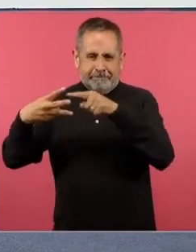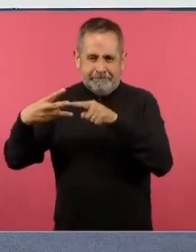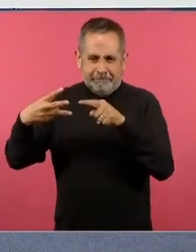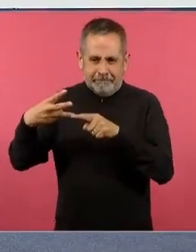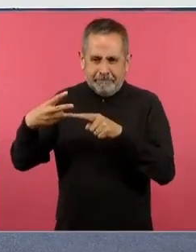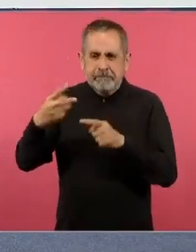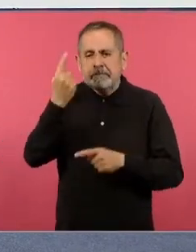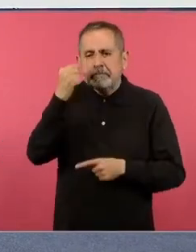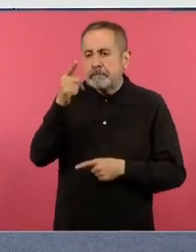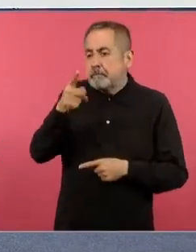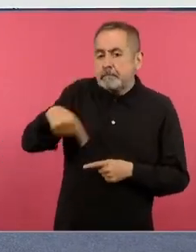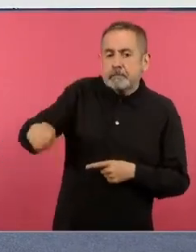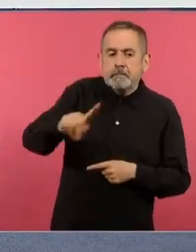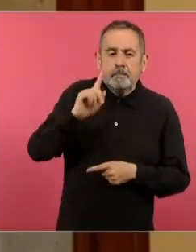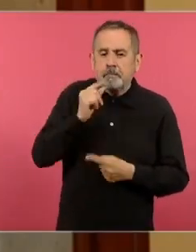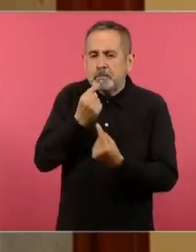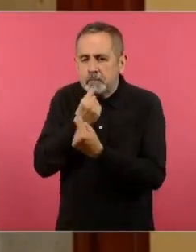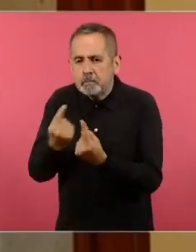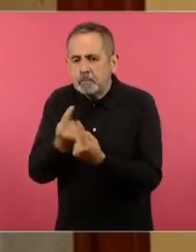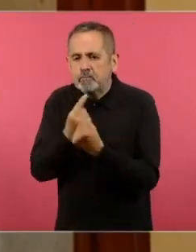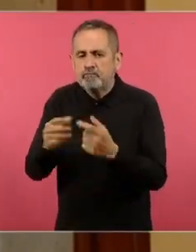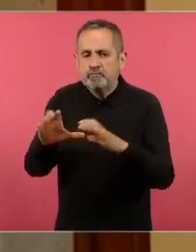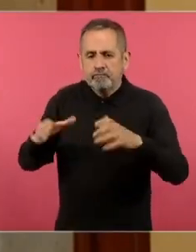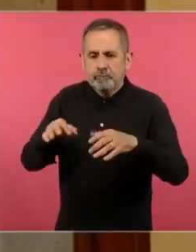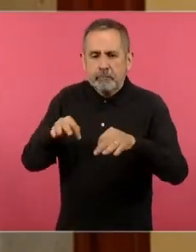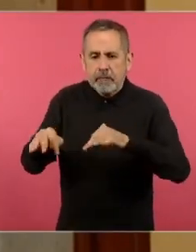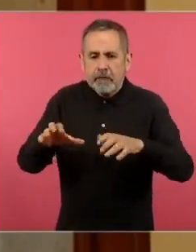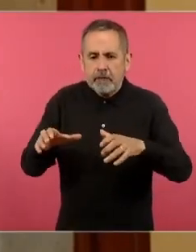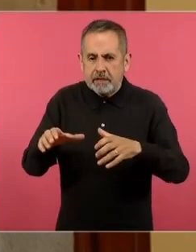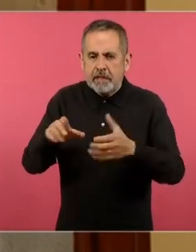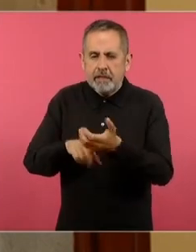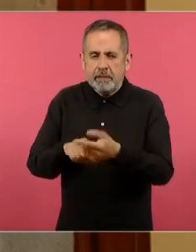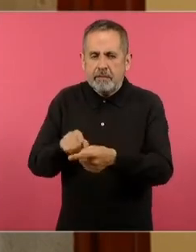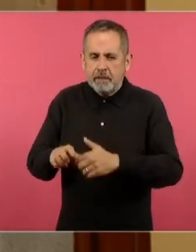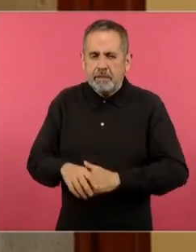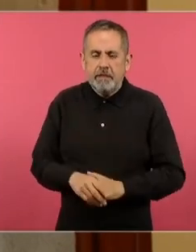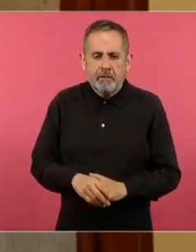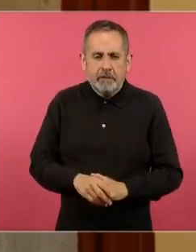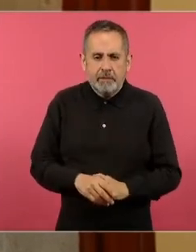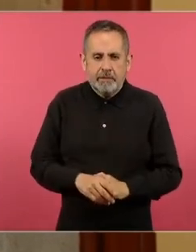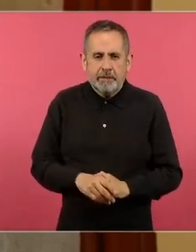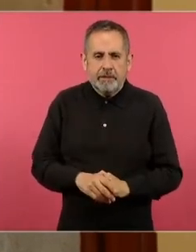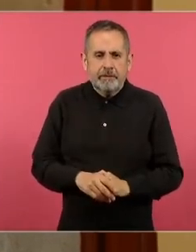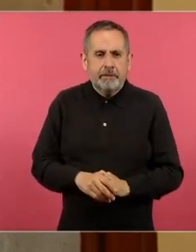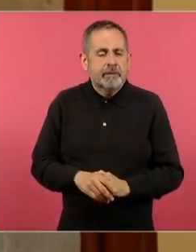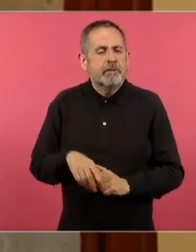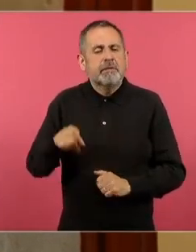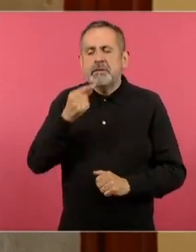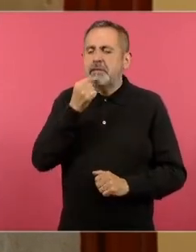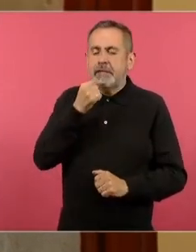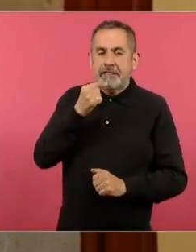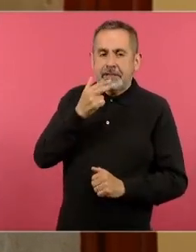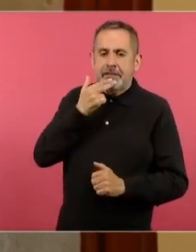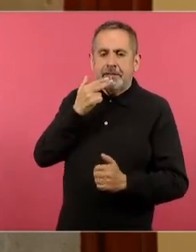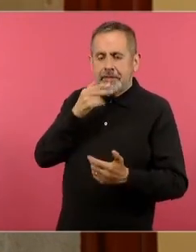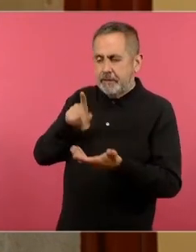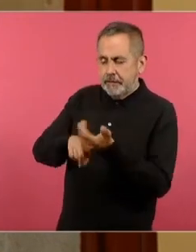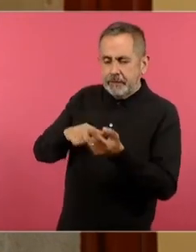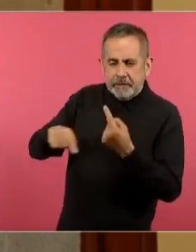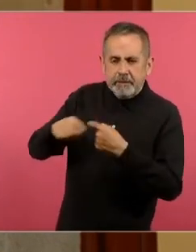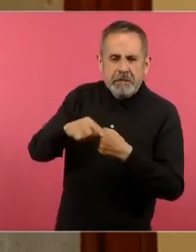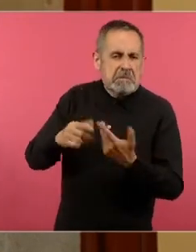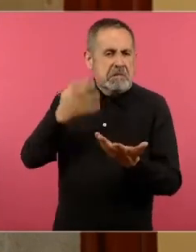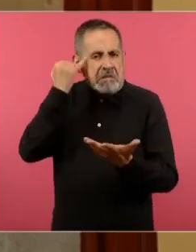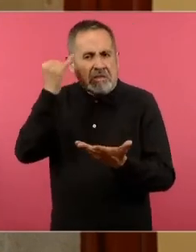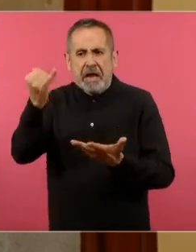niñas y los niños trabajen en conjunto con sus comunidades para crear una propuesta que puede ser un